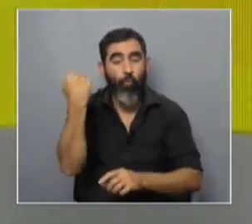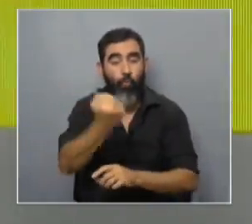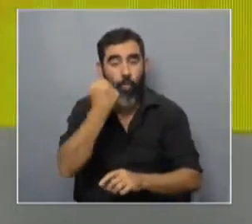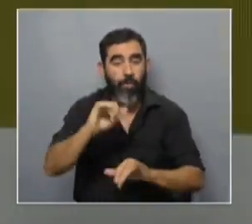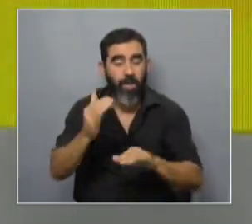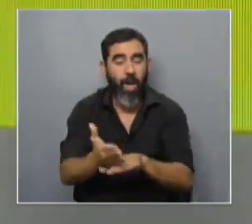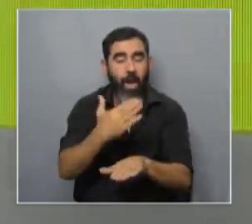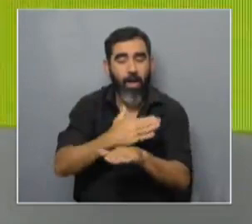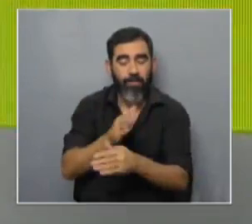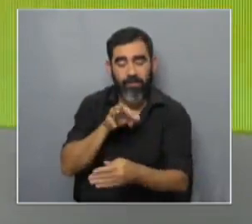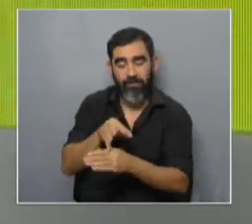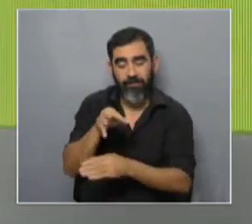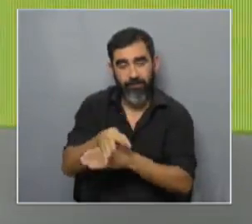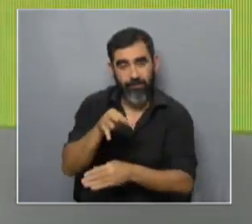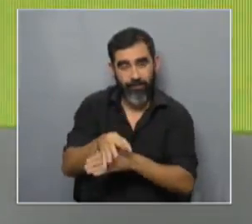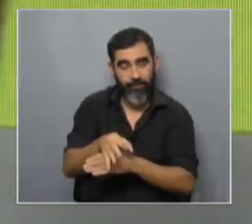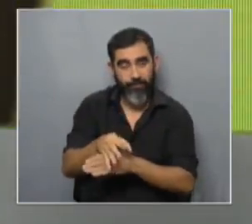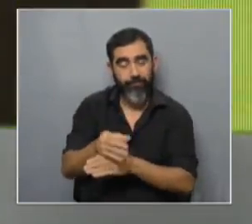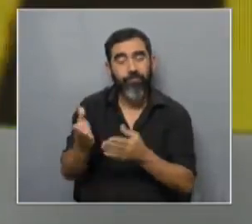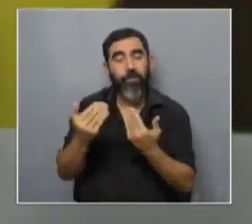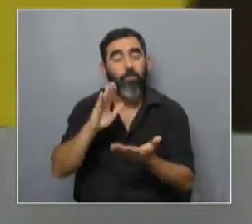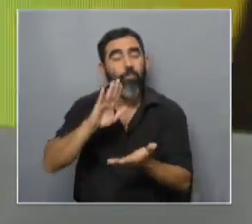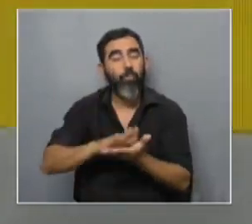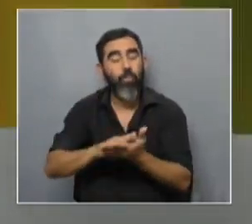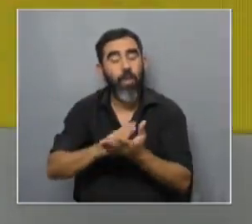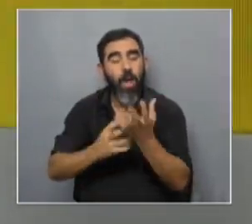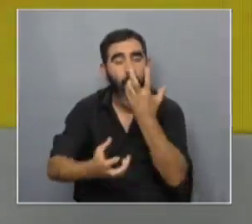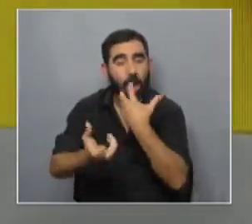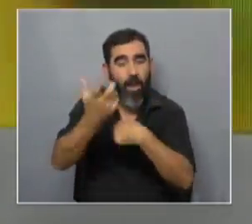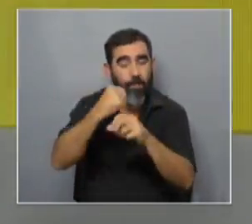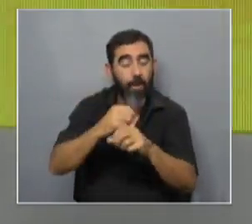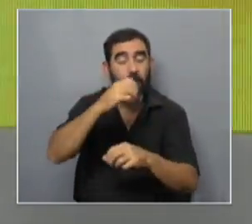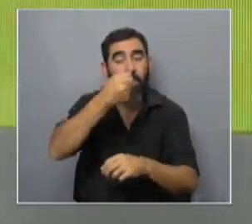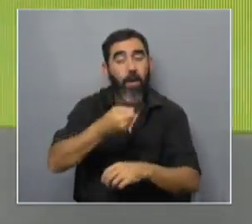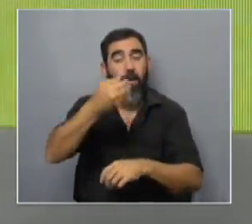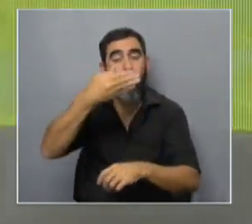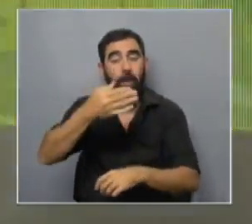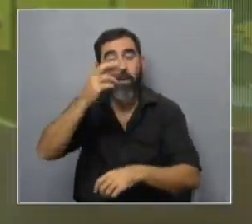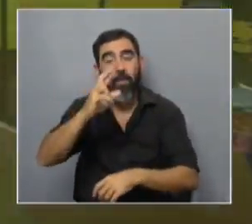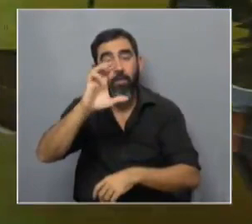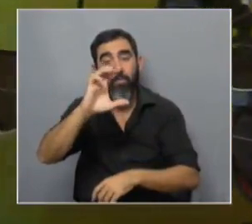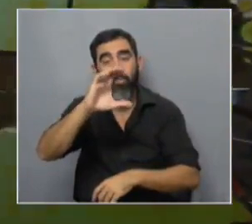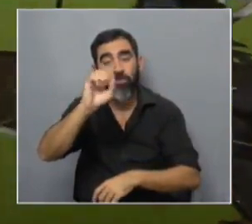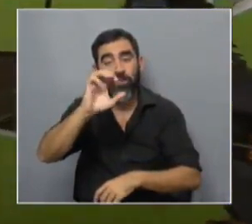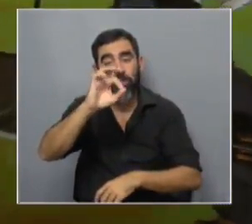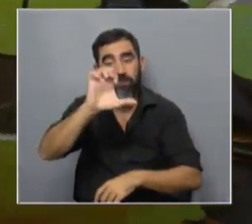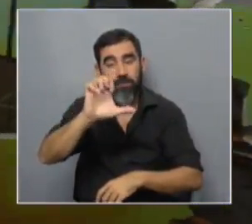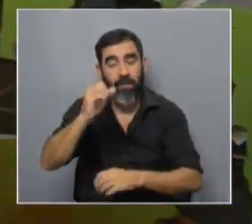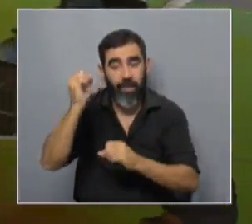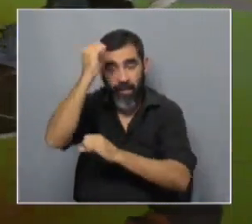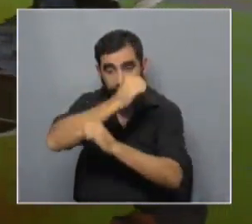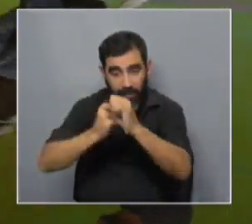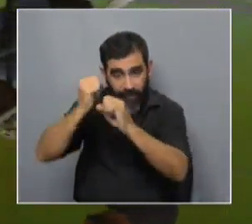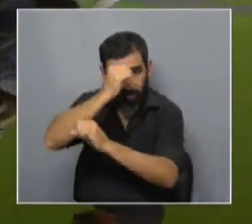domesticado y vamos a hablar del maremano abrucese que es la raza que el ingeniero Andrés